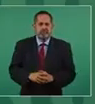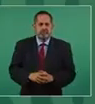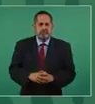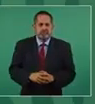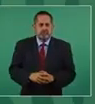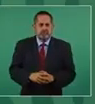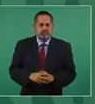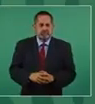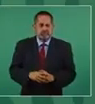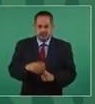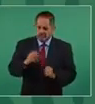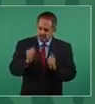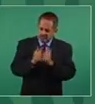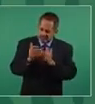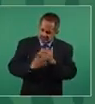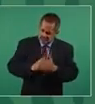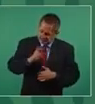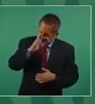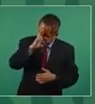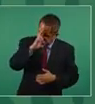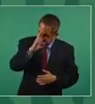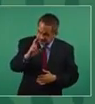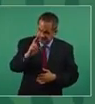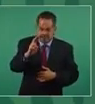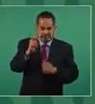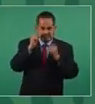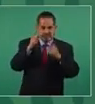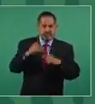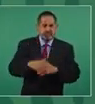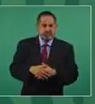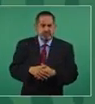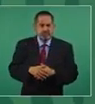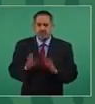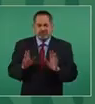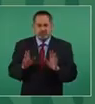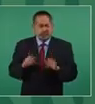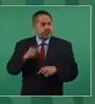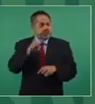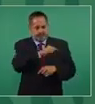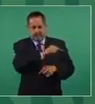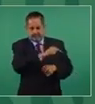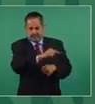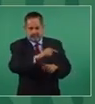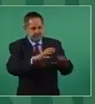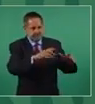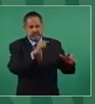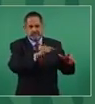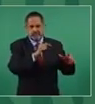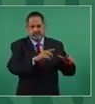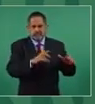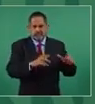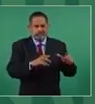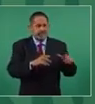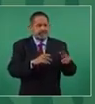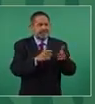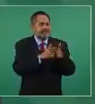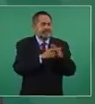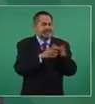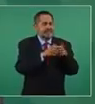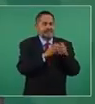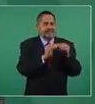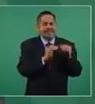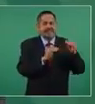que me dicen todo mi respeto, toda mi admiración. No, aquí estamos hablando de una élite,